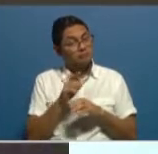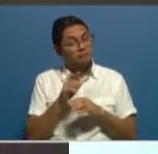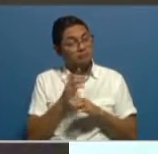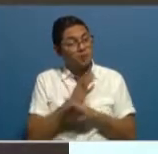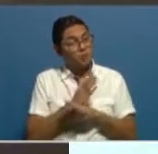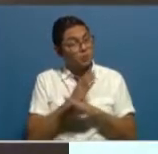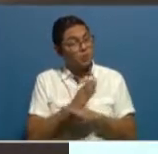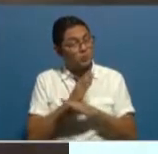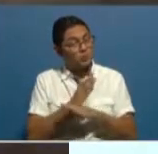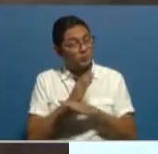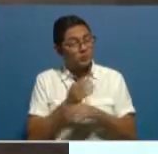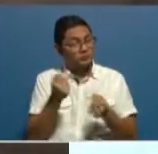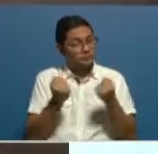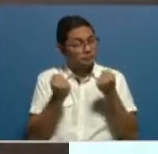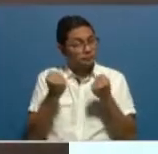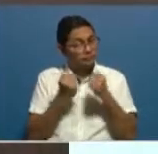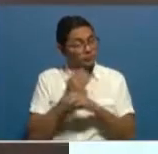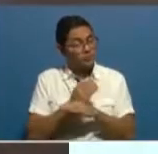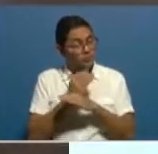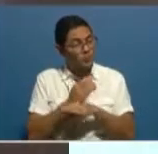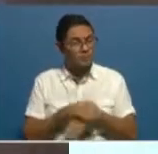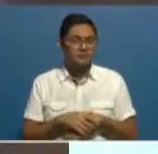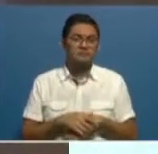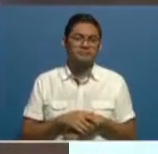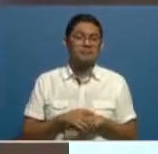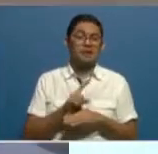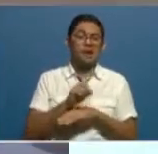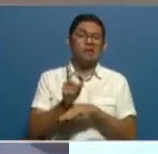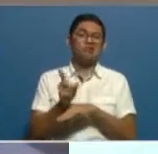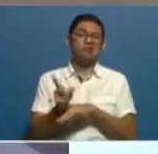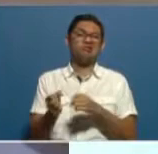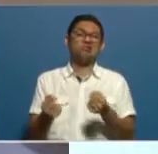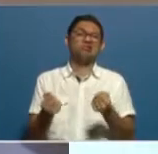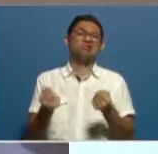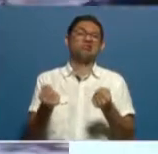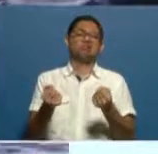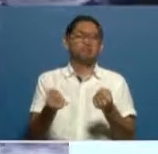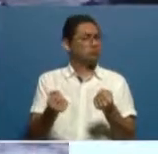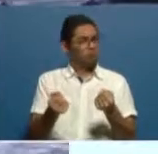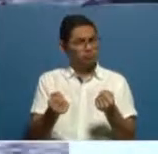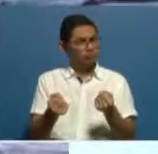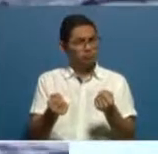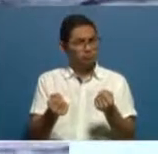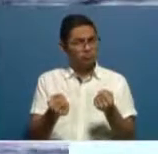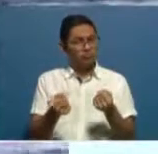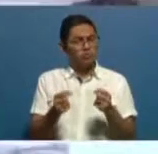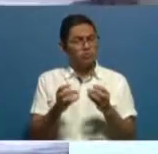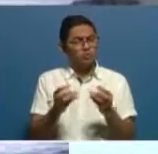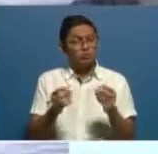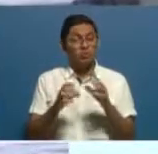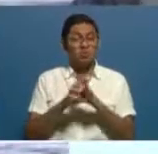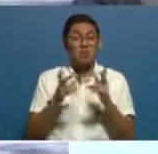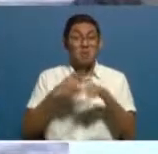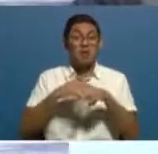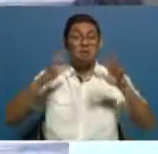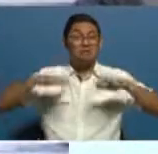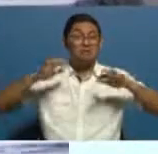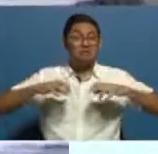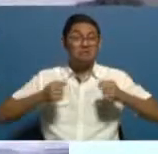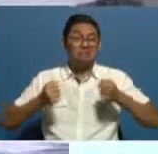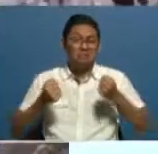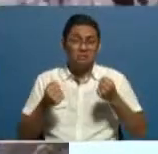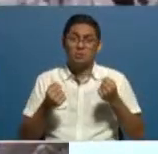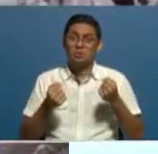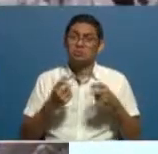cautela al momento de manejar, evitar las velocidades excesivas, mucho menos si hay condiciones lluviosas, si ya